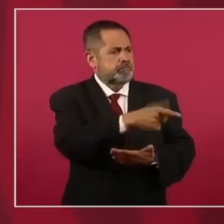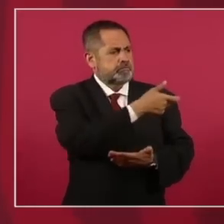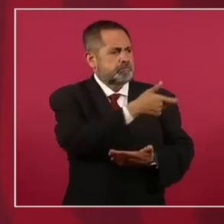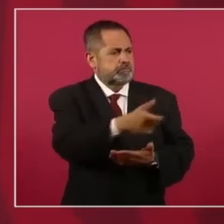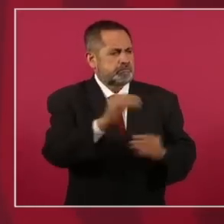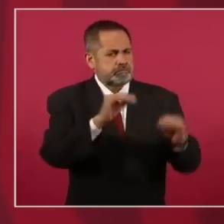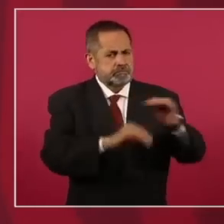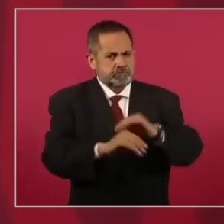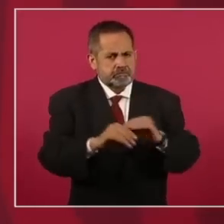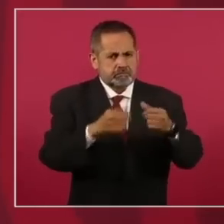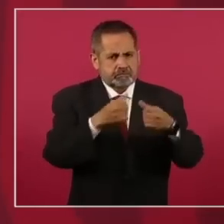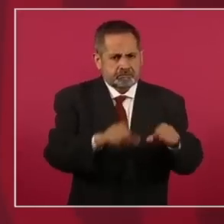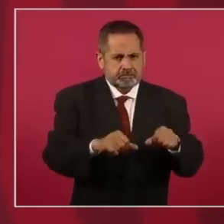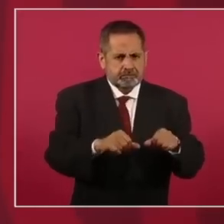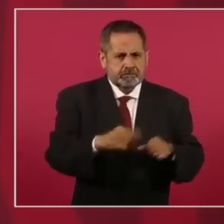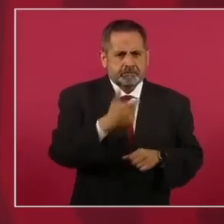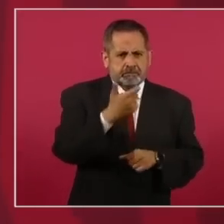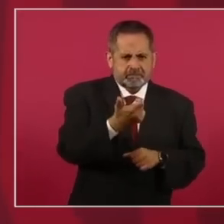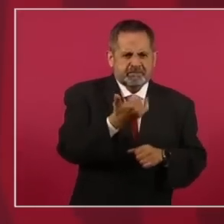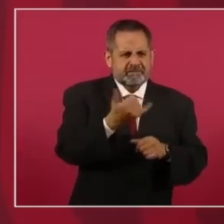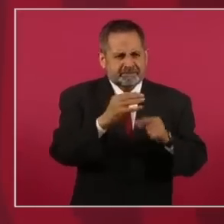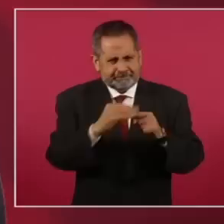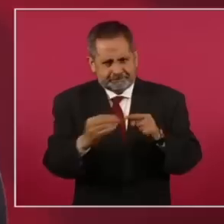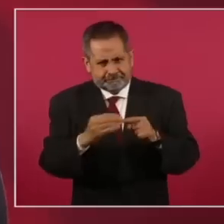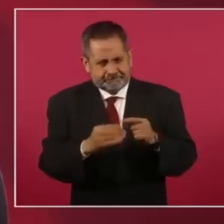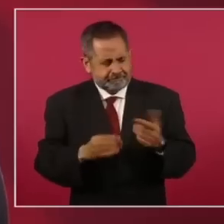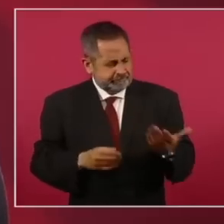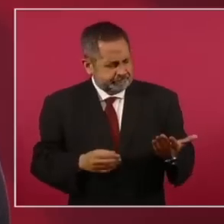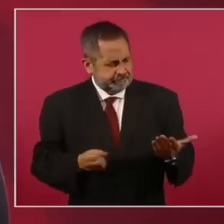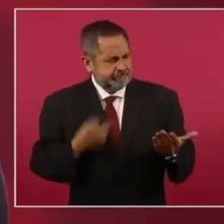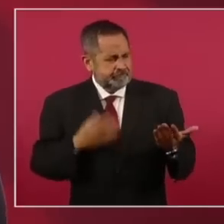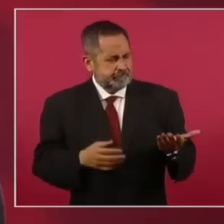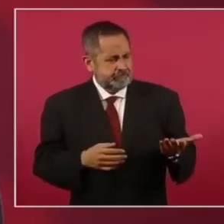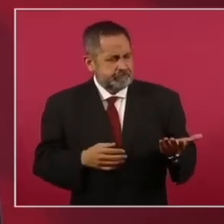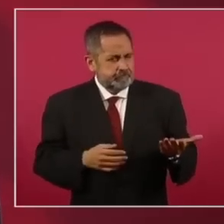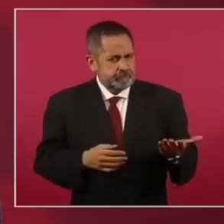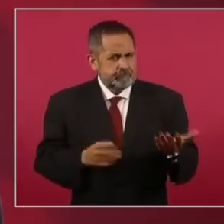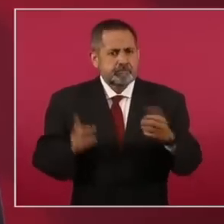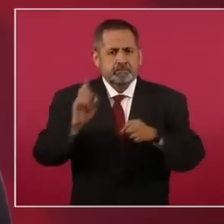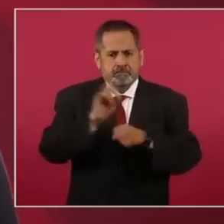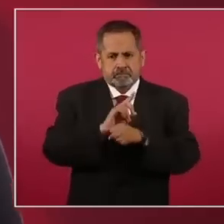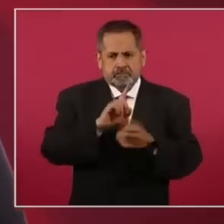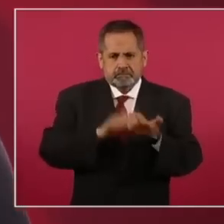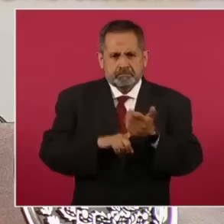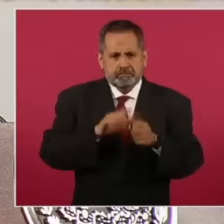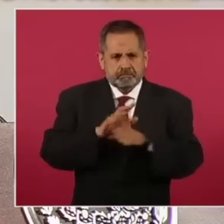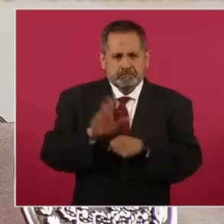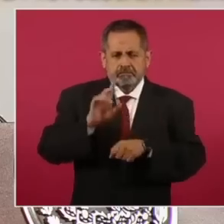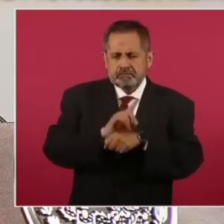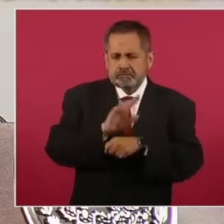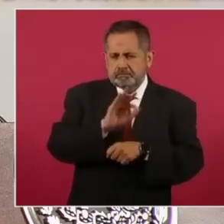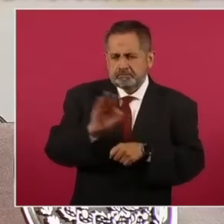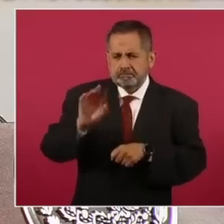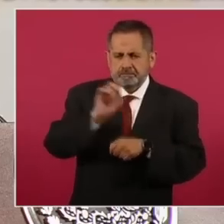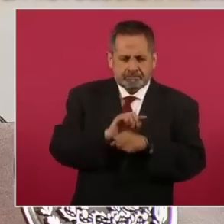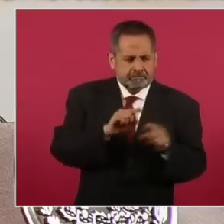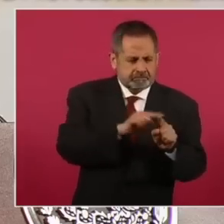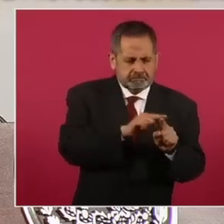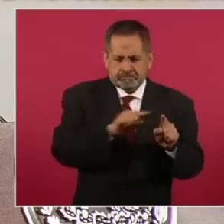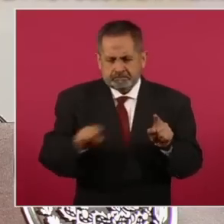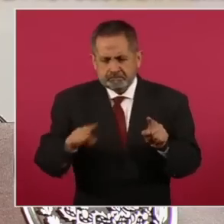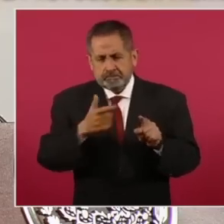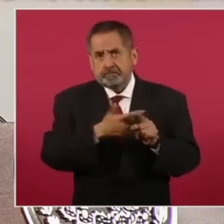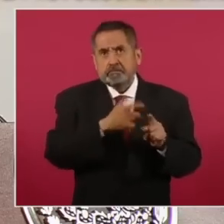de pesos y centavos, el día tal, de tal, a tal lugar,